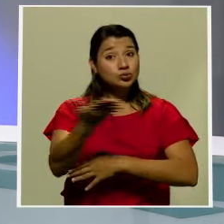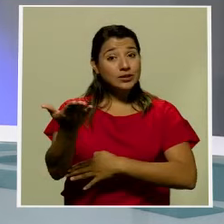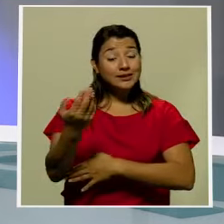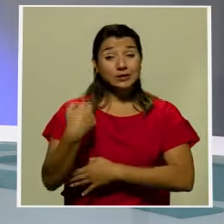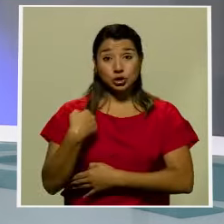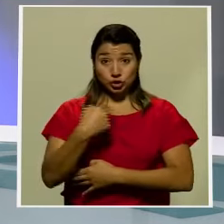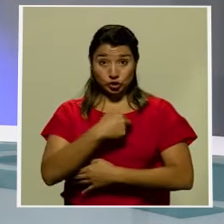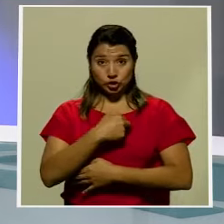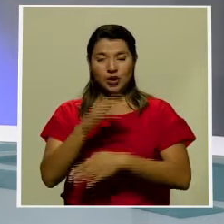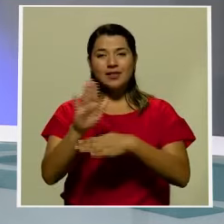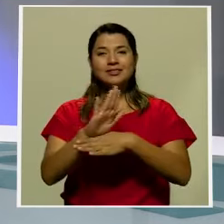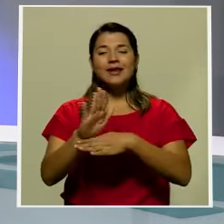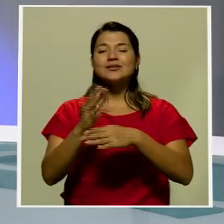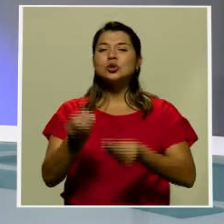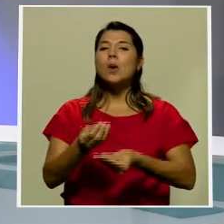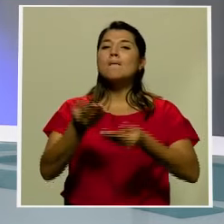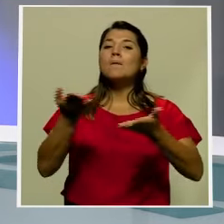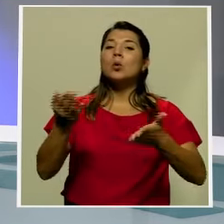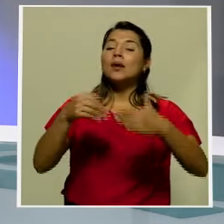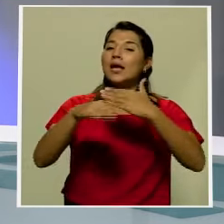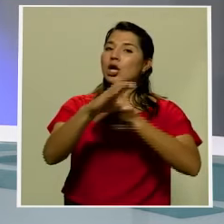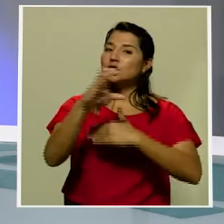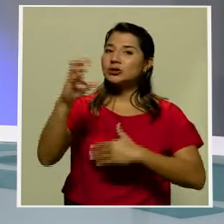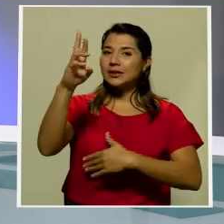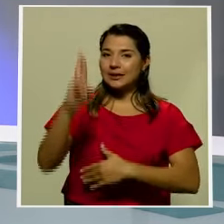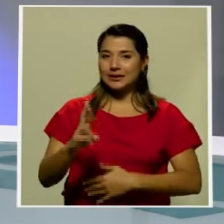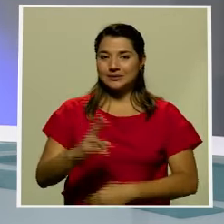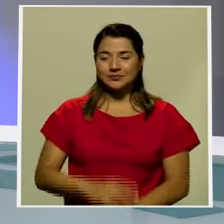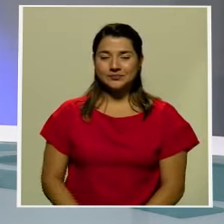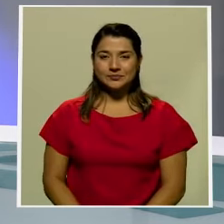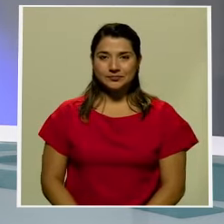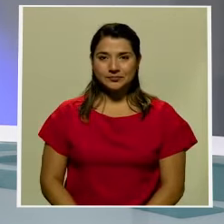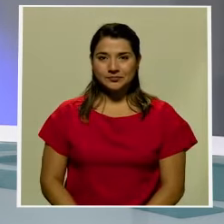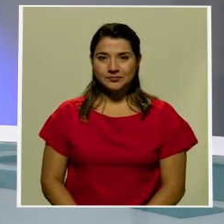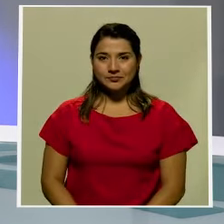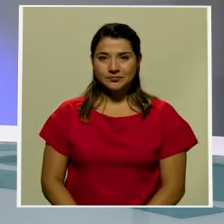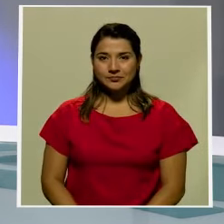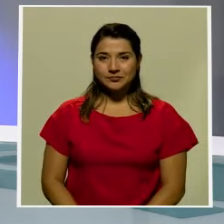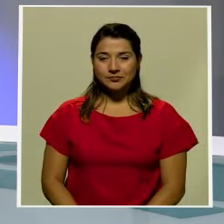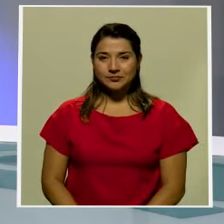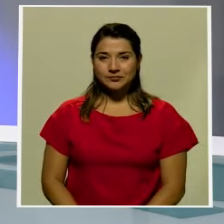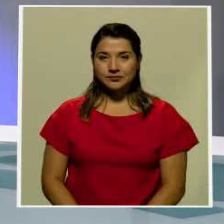Somos la Televisión Pública de Costa Rica. ¡Gracias!